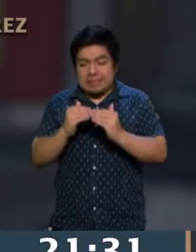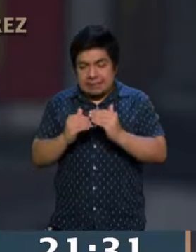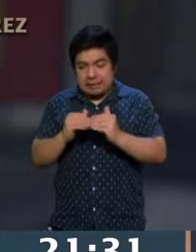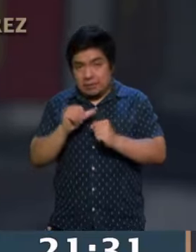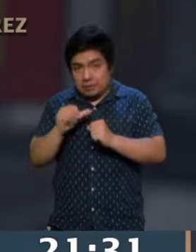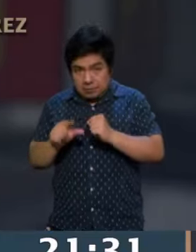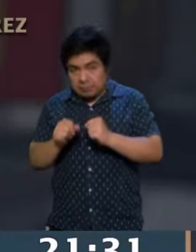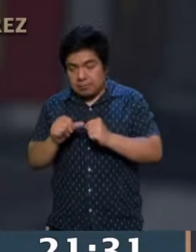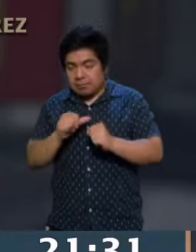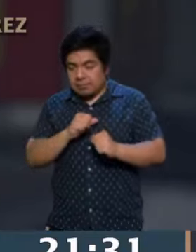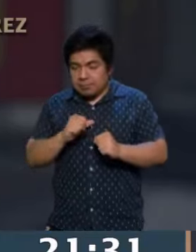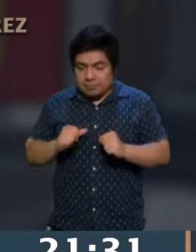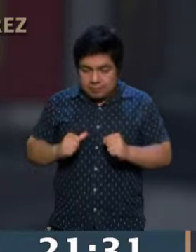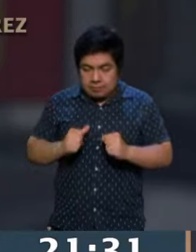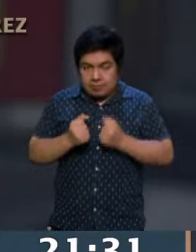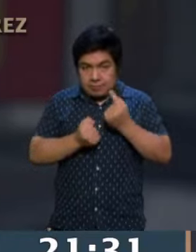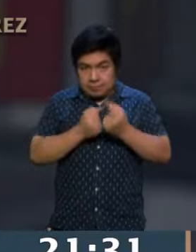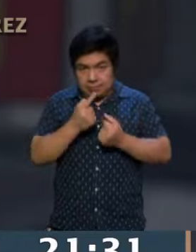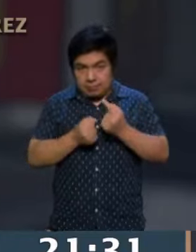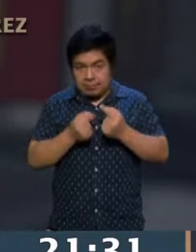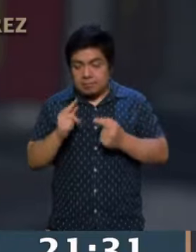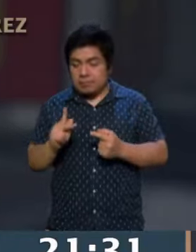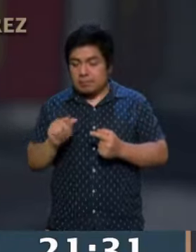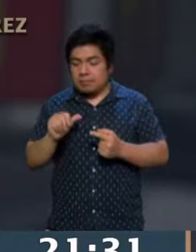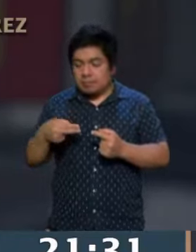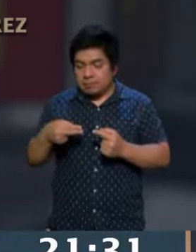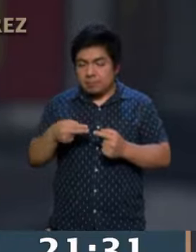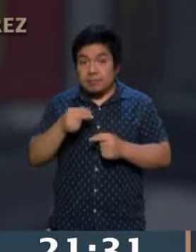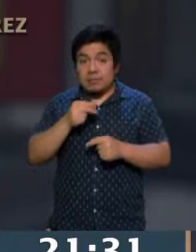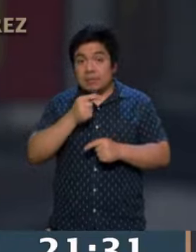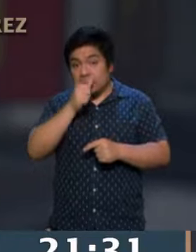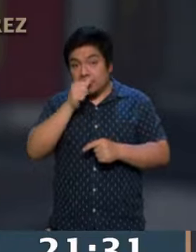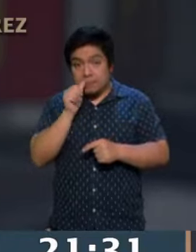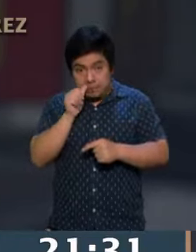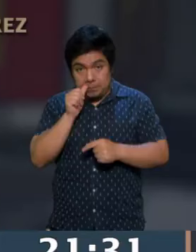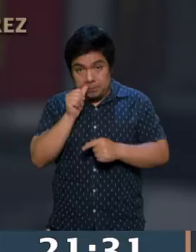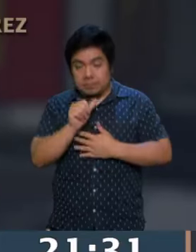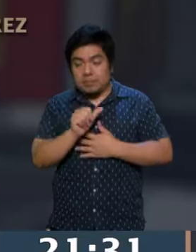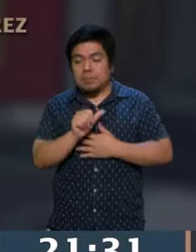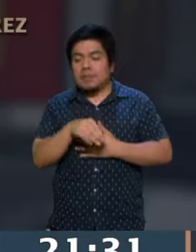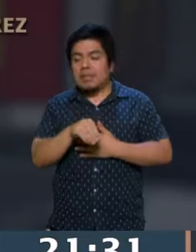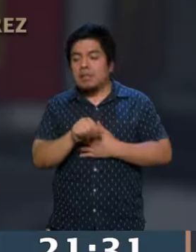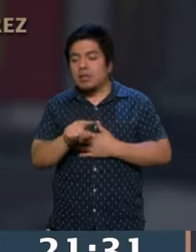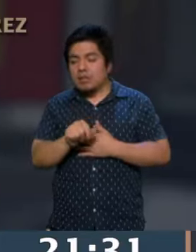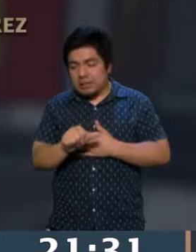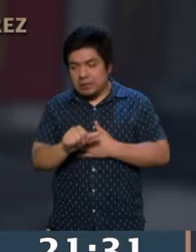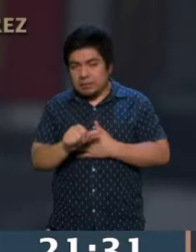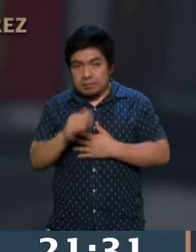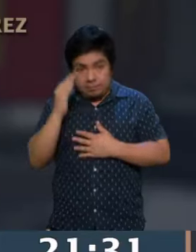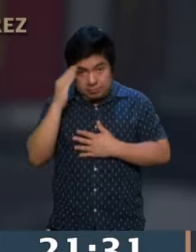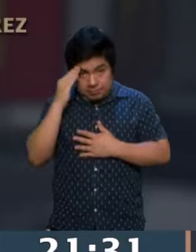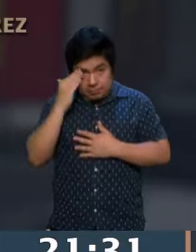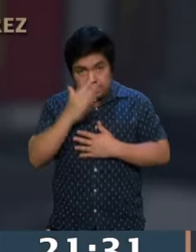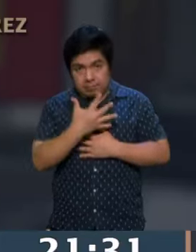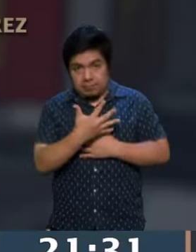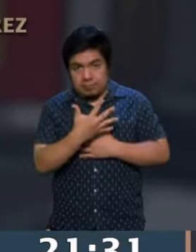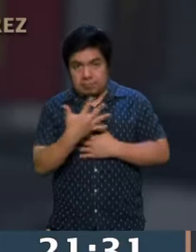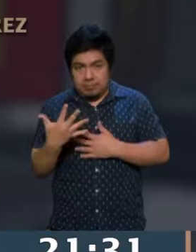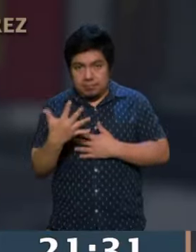bueno, otras alcaldías que está liderando el PAN es Benito Juárez con Luis Mendoza Acevedo a la cabeza con un